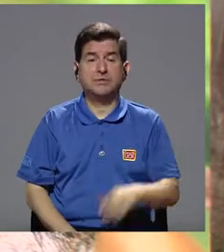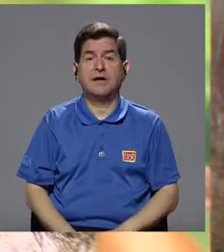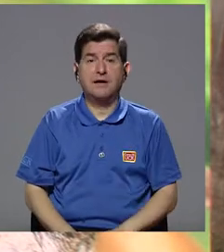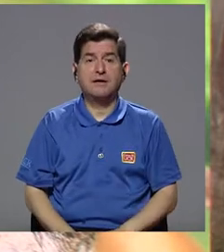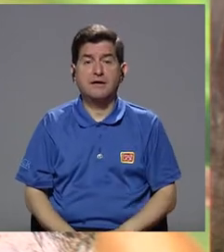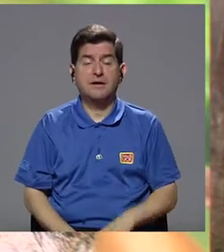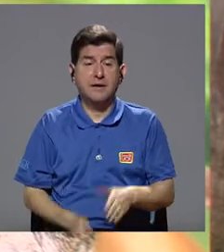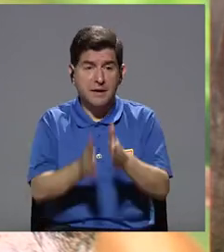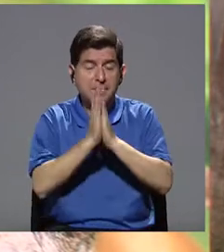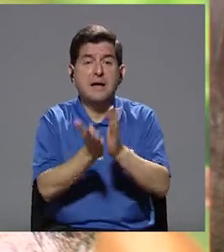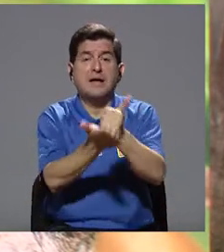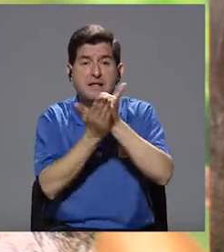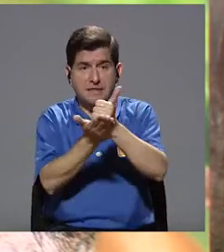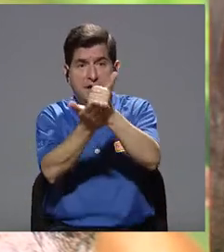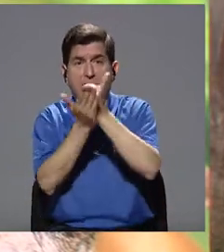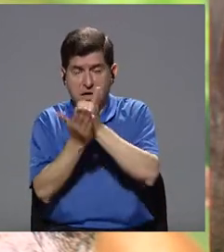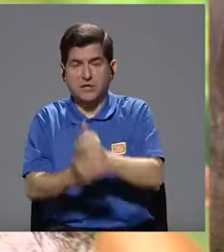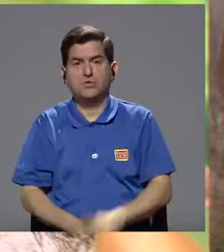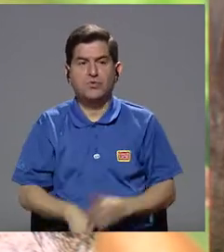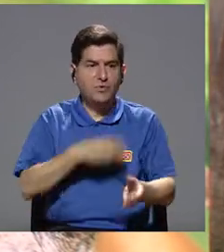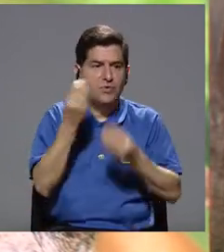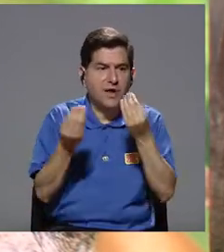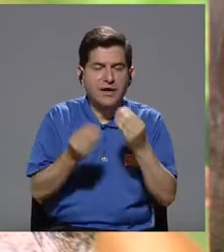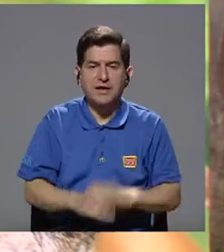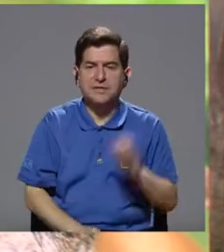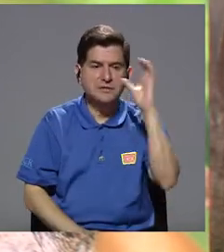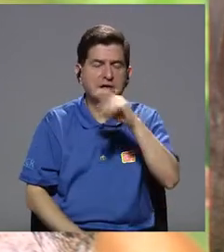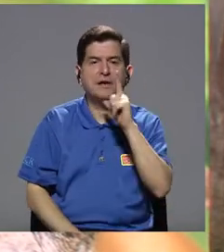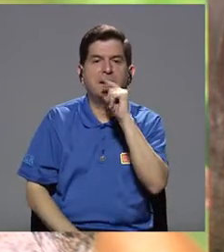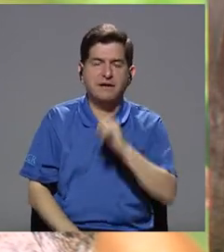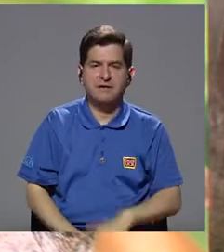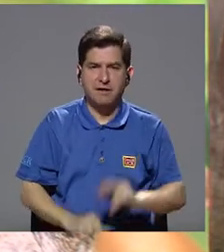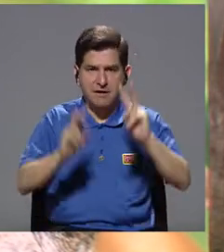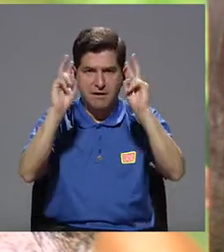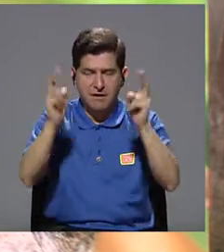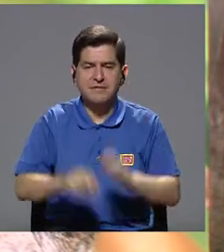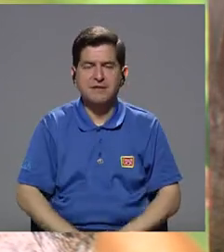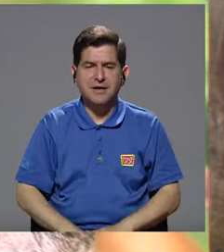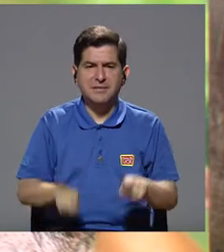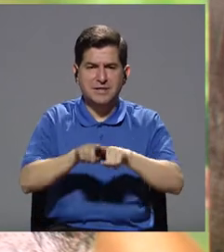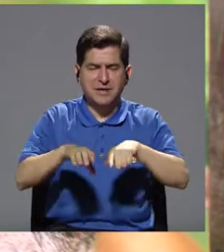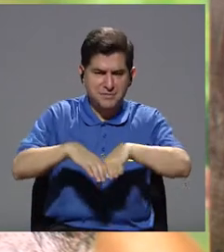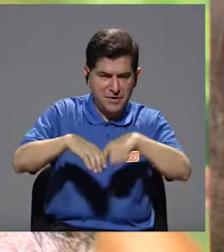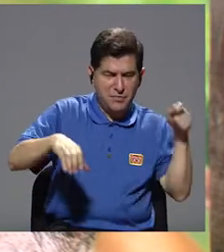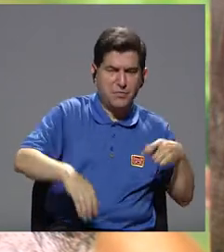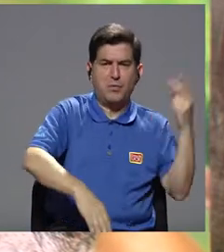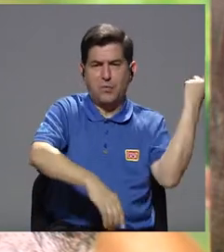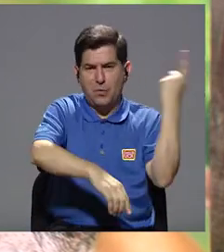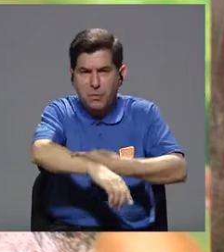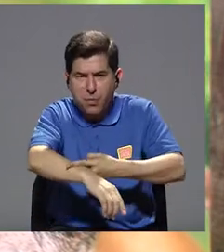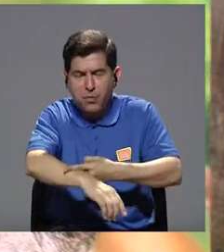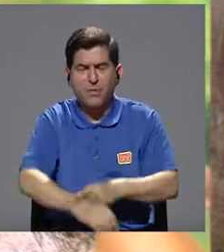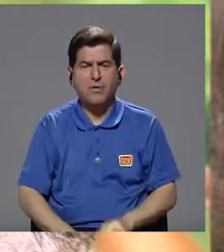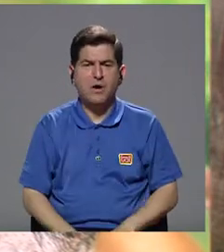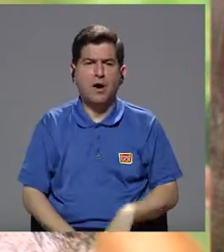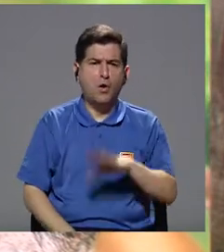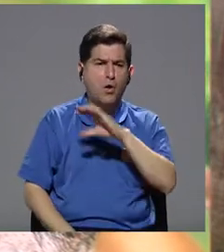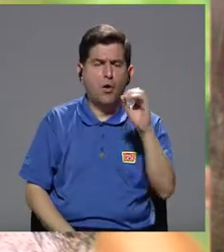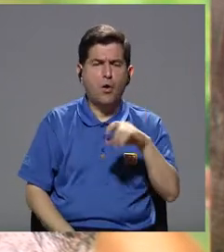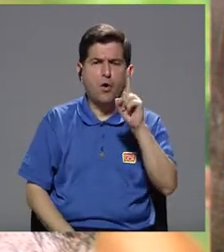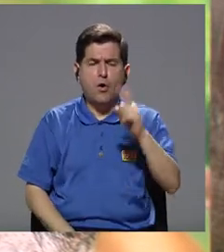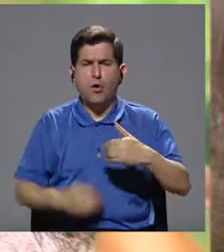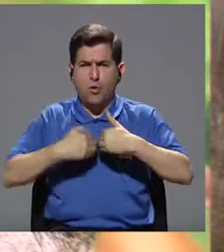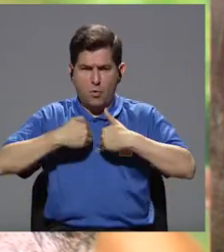entonces ahí se nos solicitó nuestra ayuda, por lo menos qué hacer, a quién recurrir. El tema de machetazos, animales que por enojo del